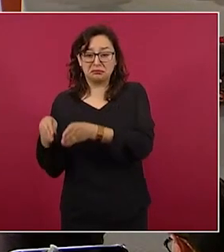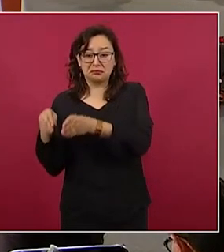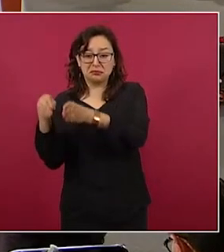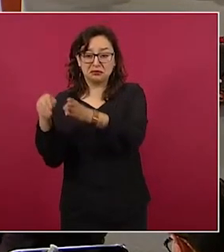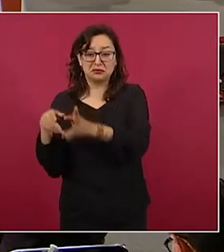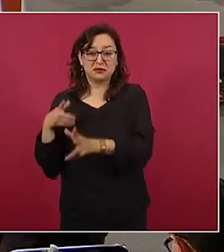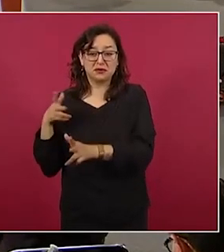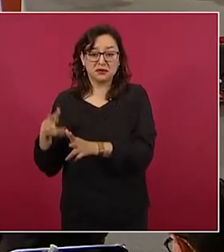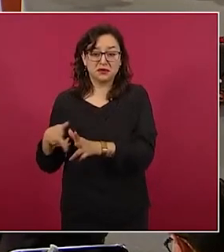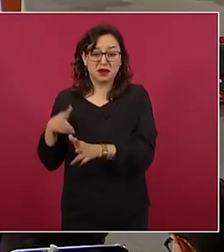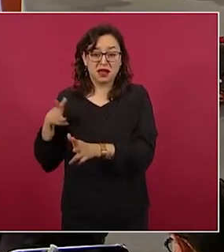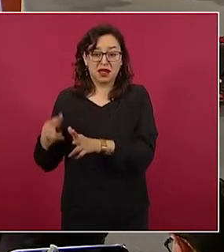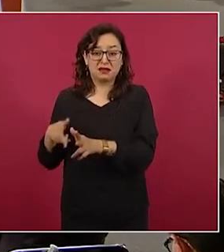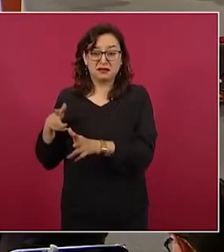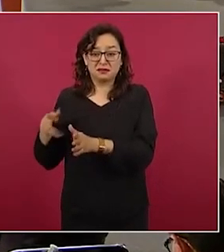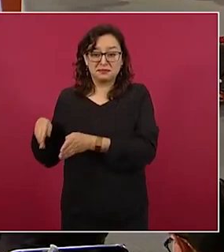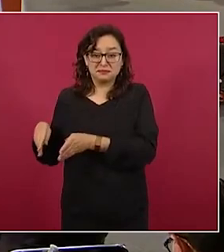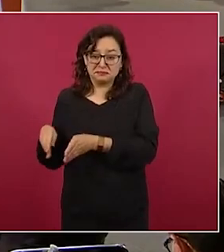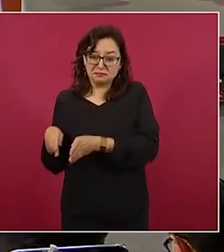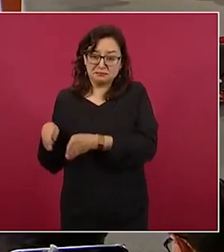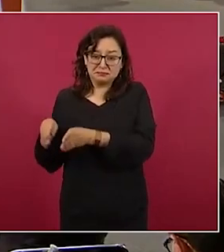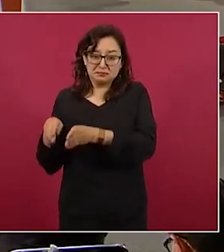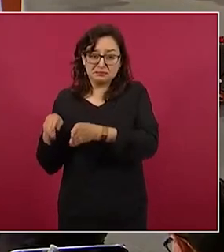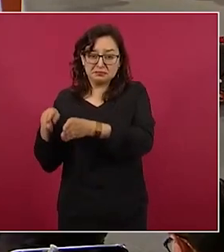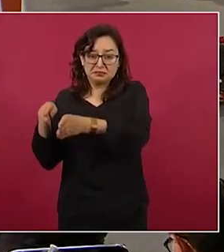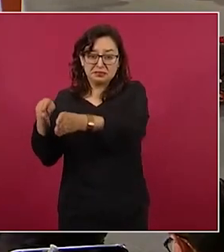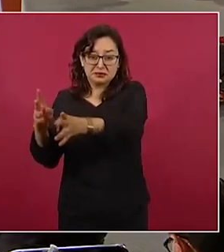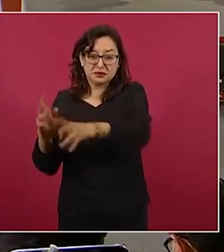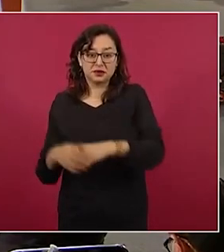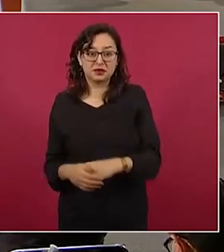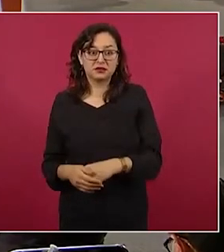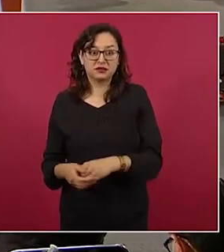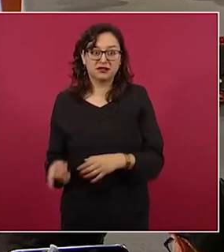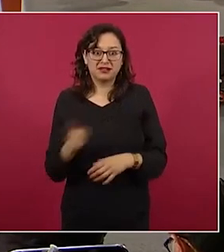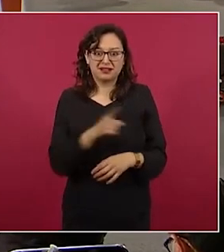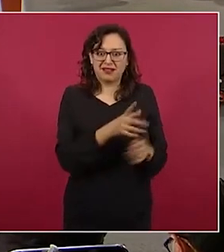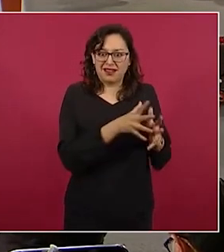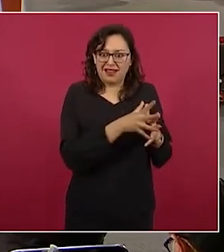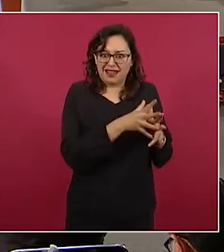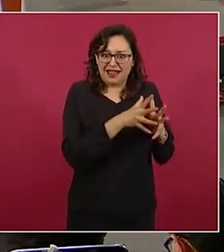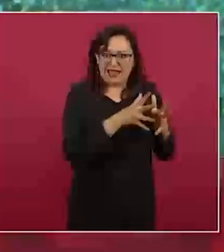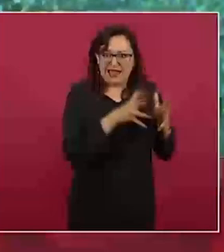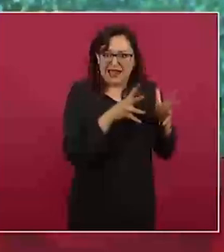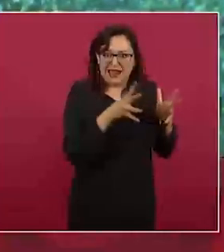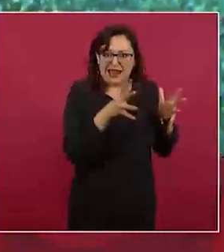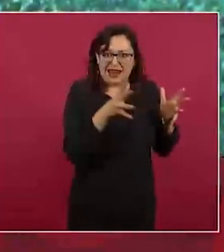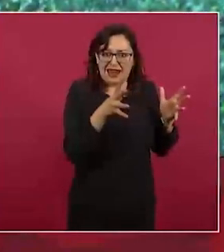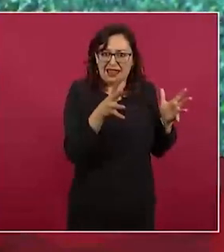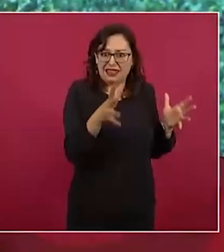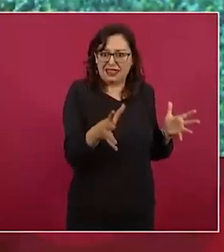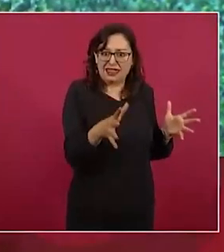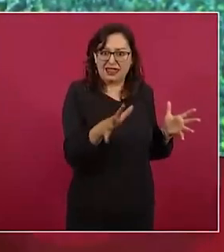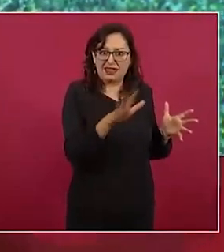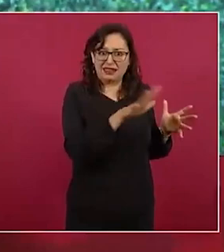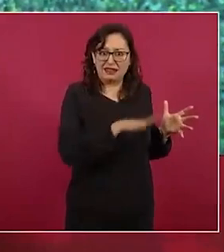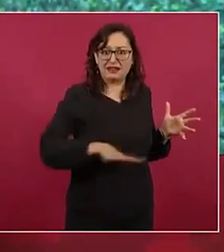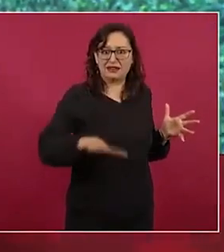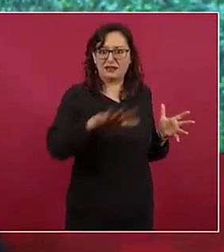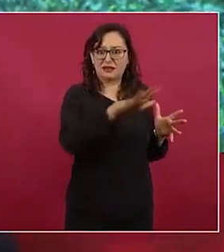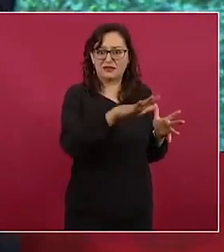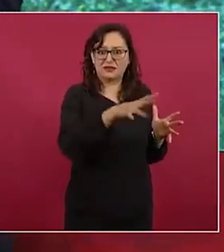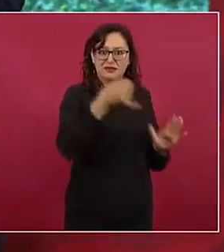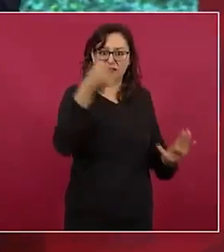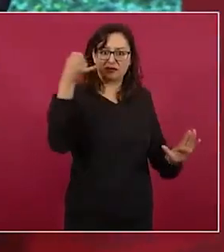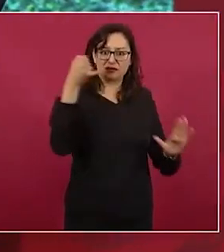esto es… Bueno, a ver si… No tenemos